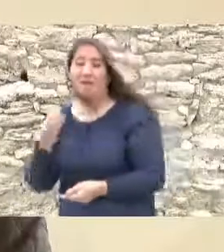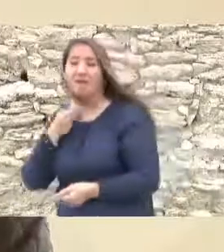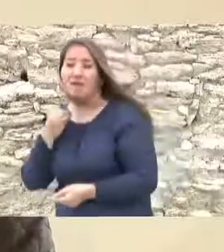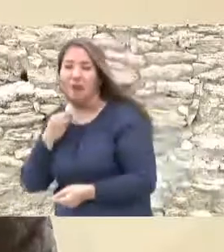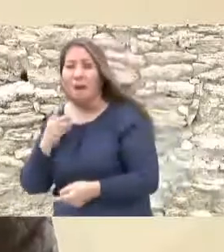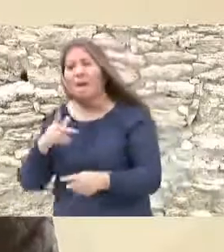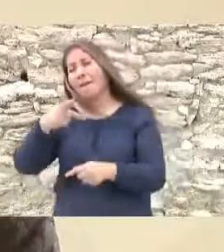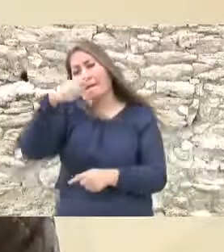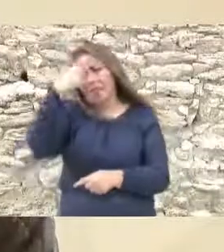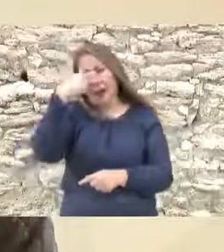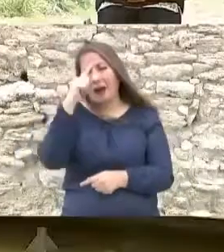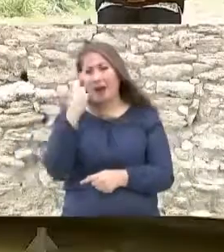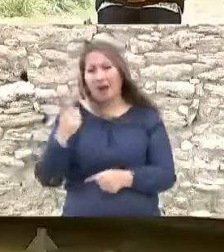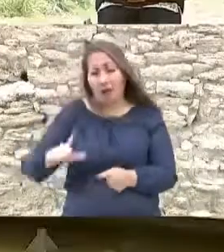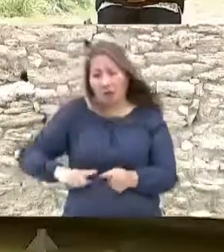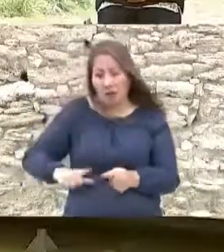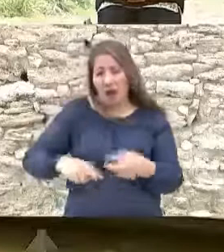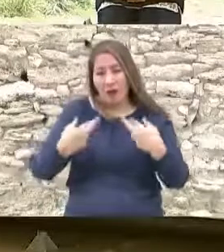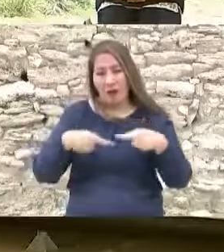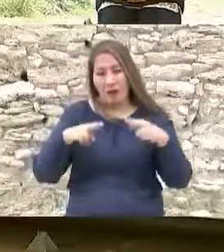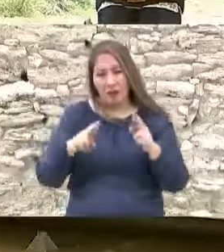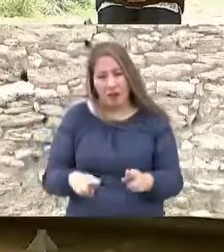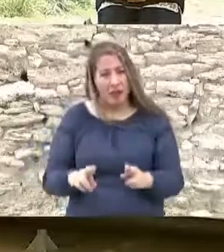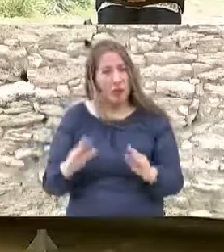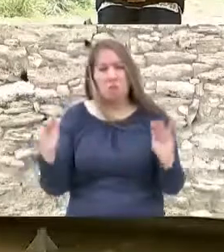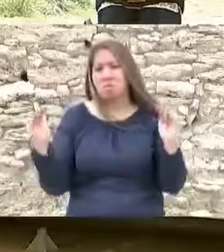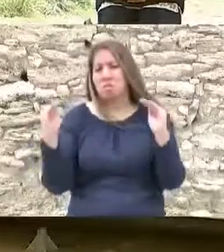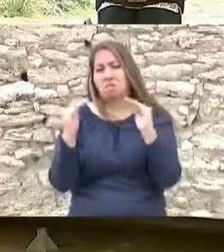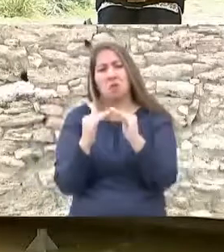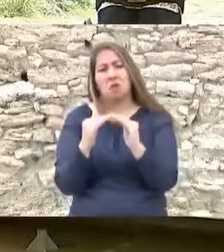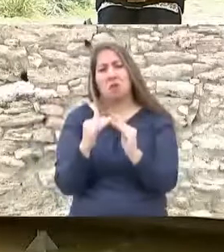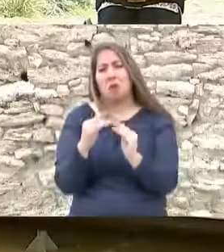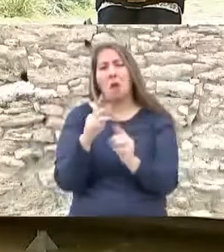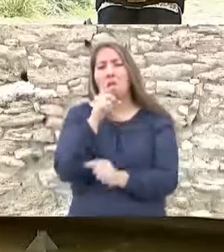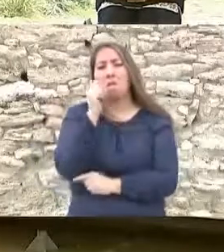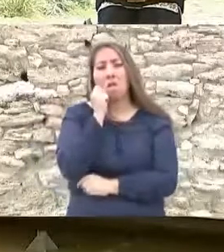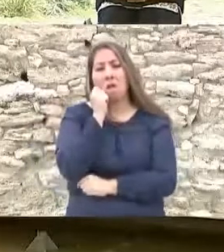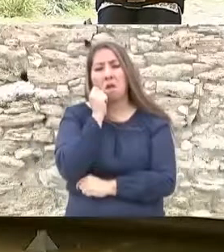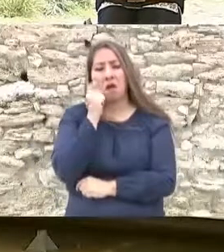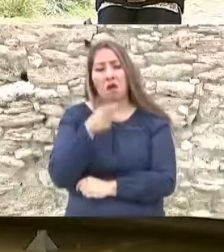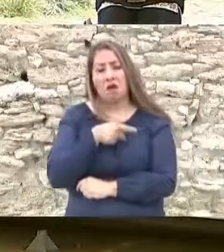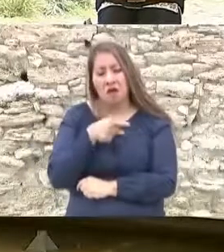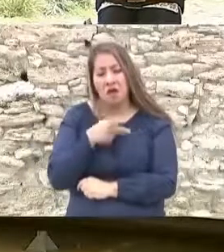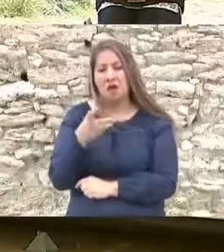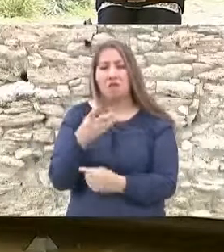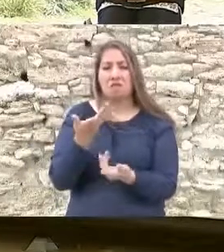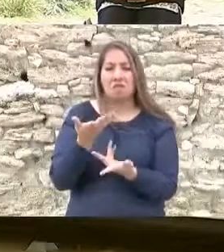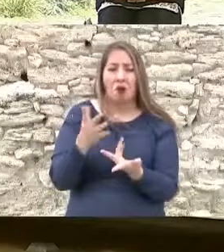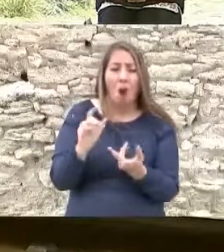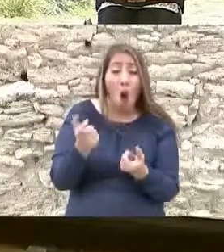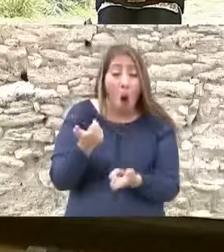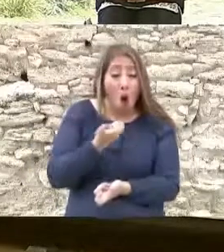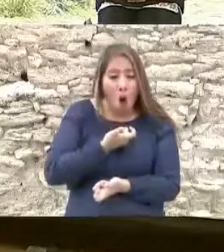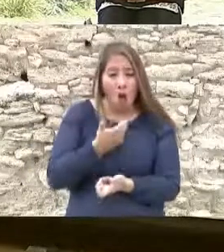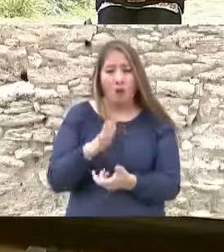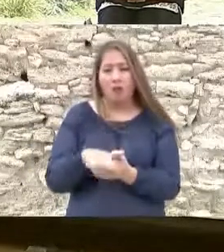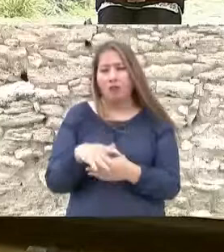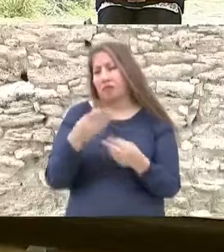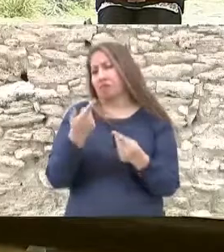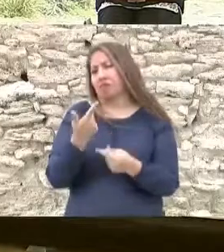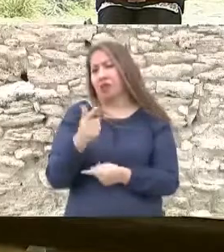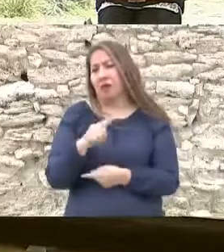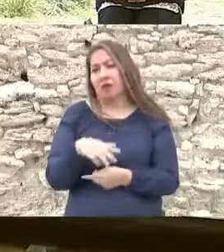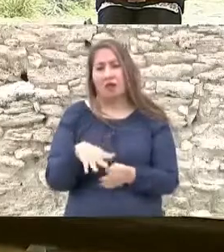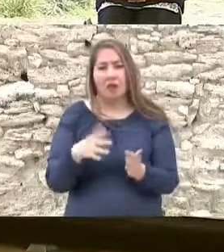represente a todos a ricos y a pobres que el gobierno no esté al servicio de una